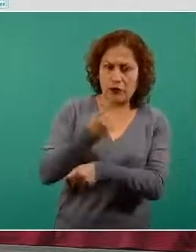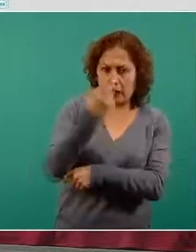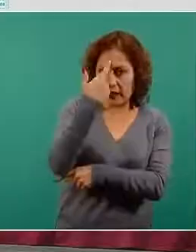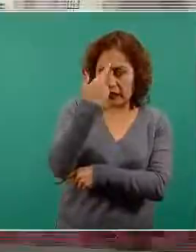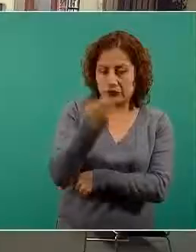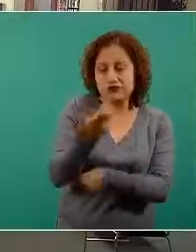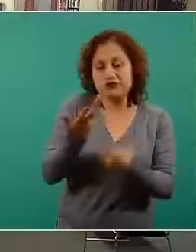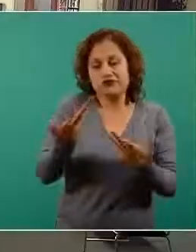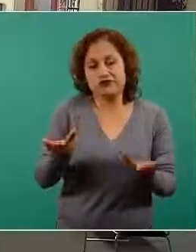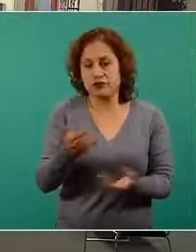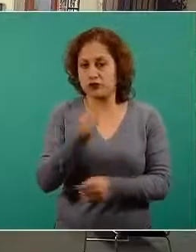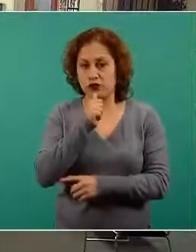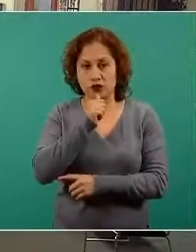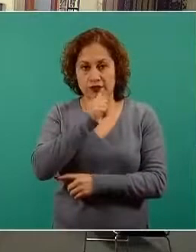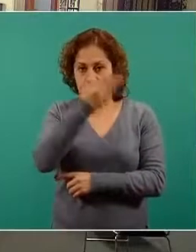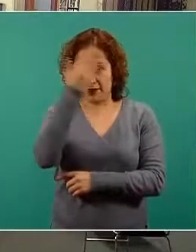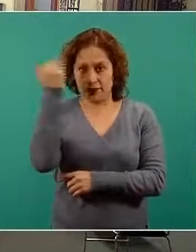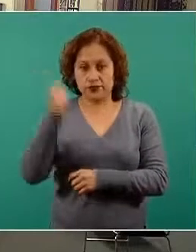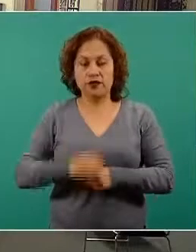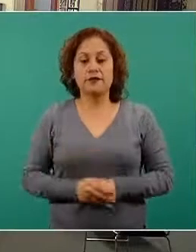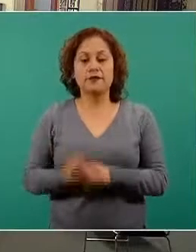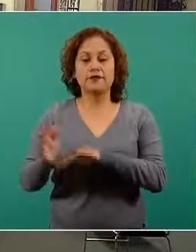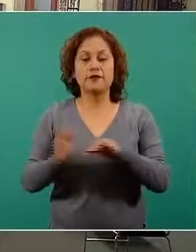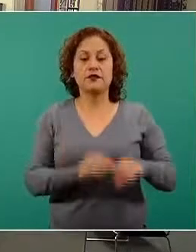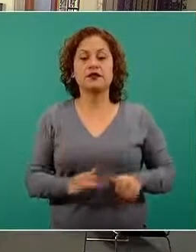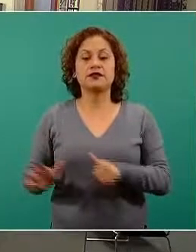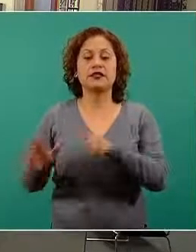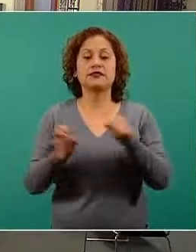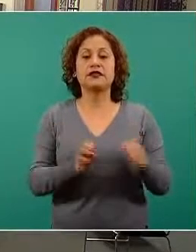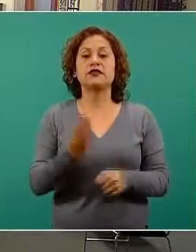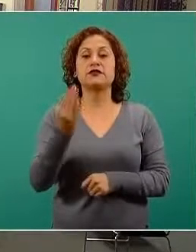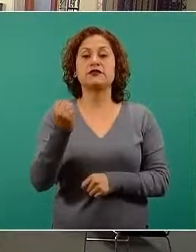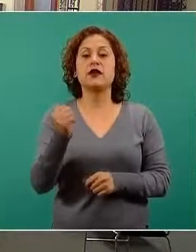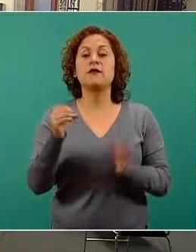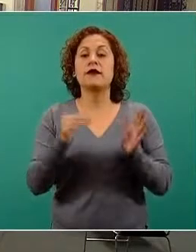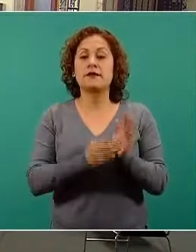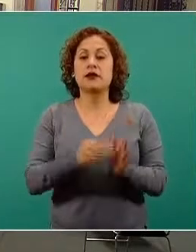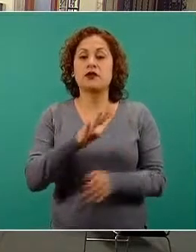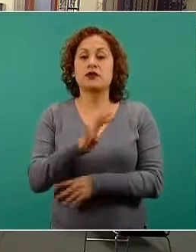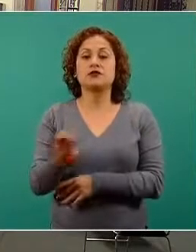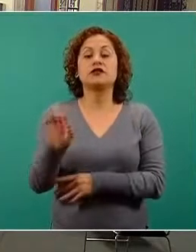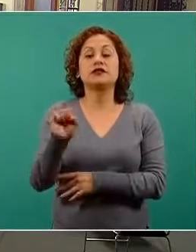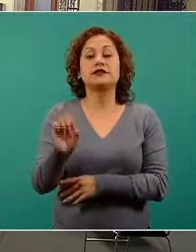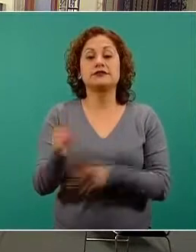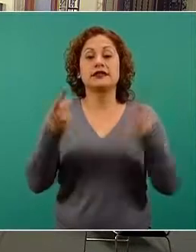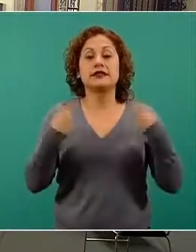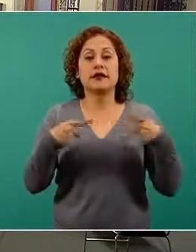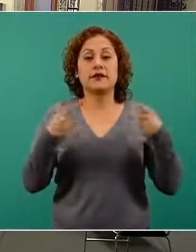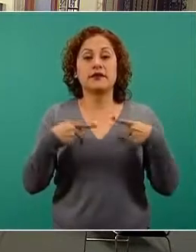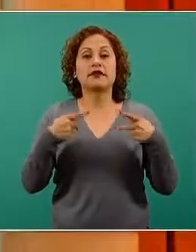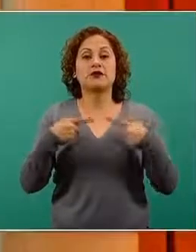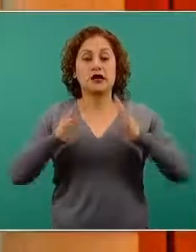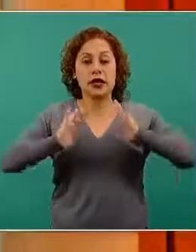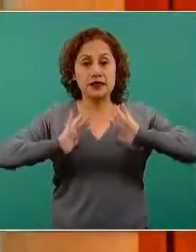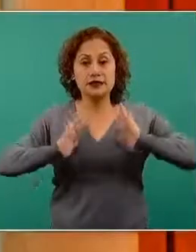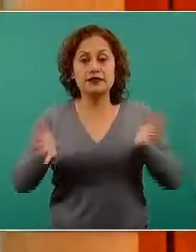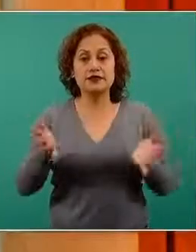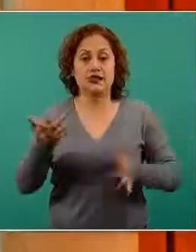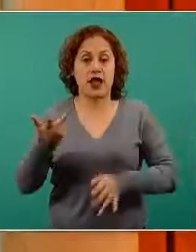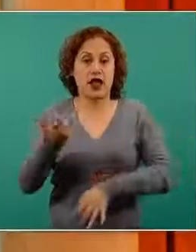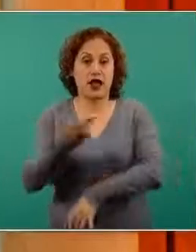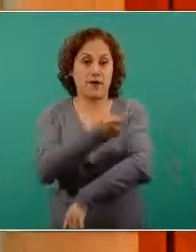personas. 609 mil 460 personas tienen en nuestro país su esquema completo